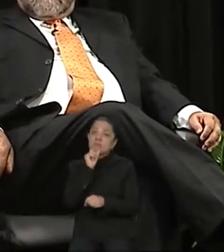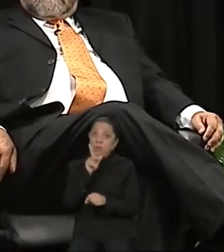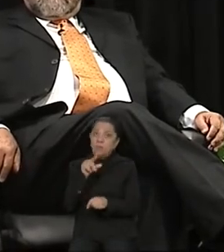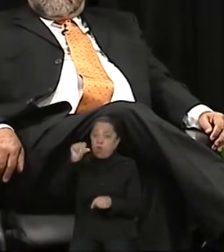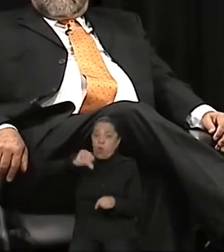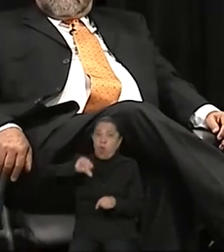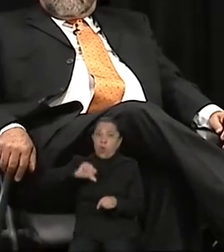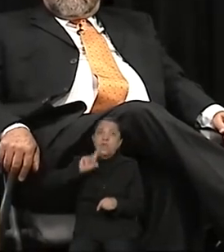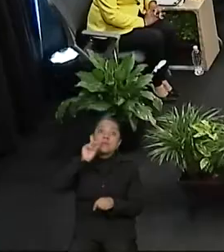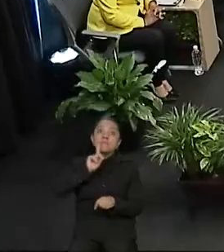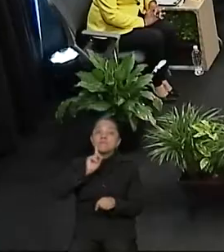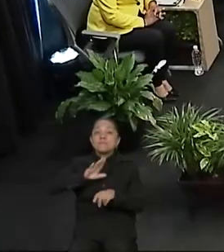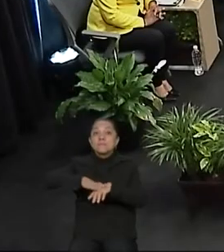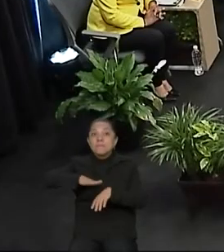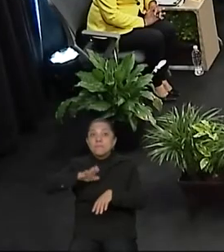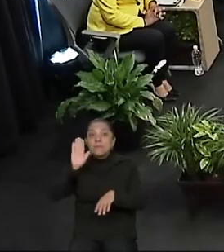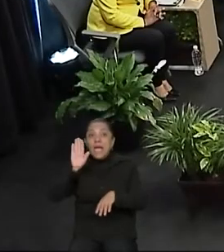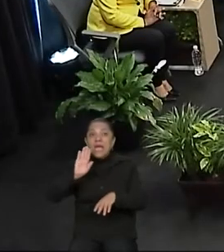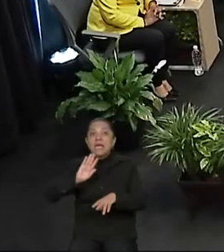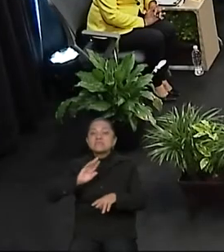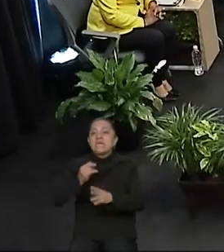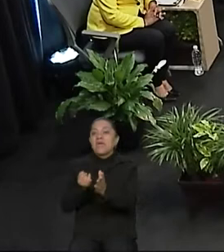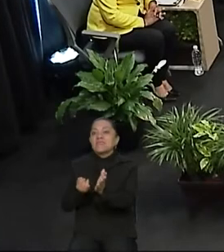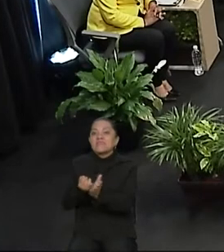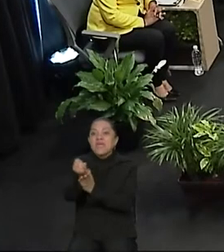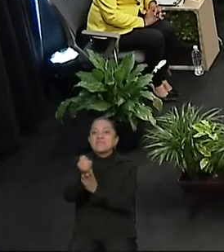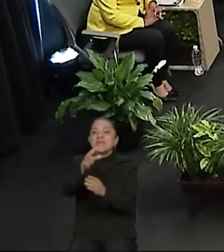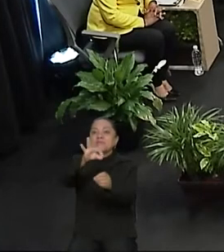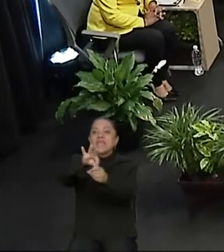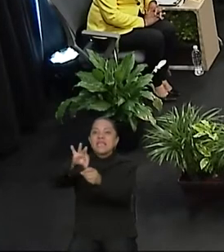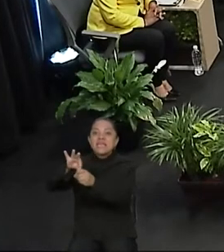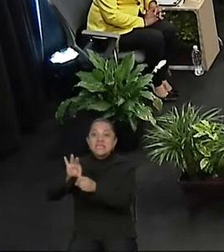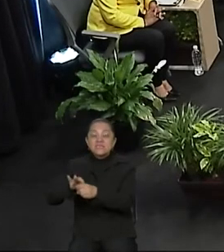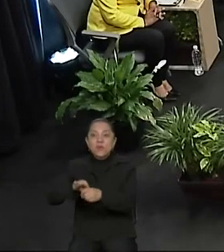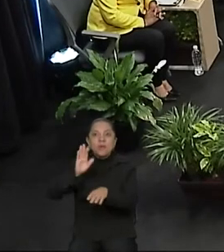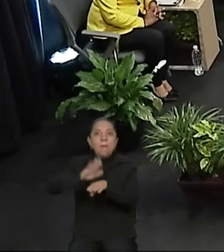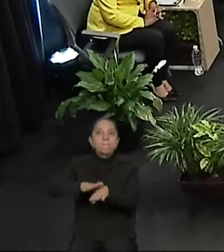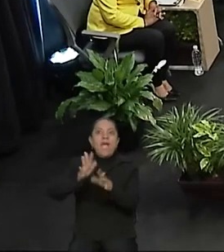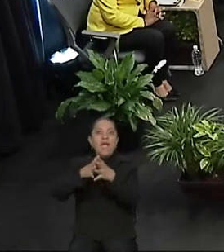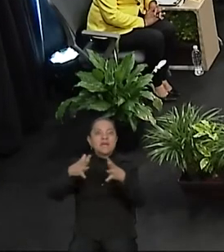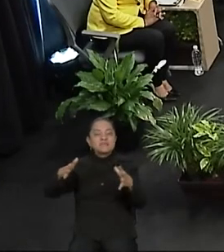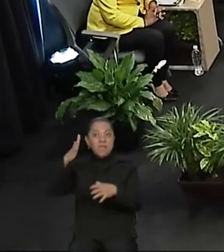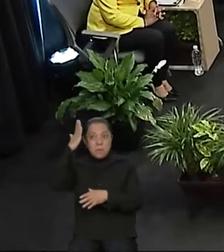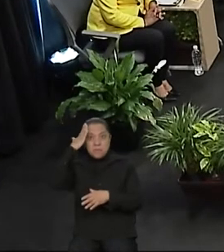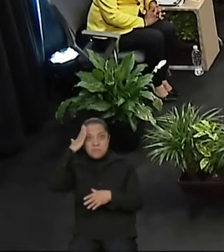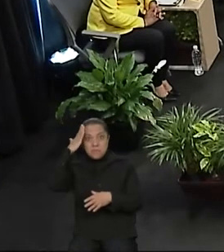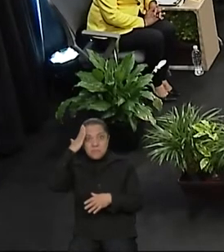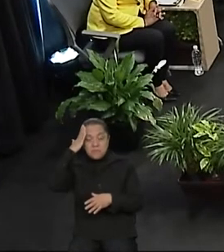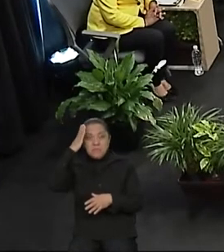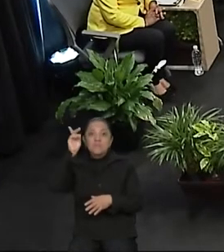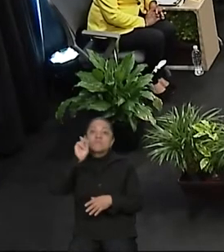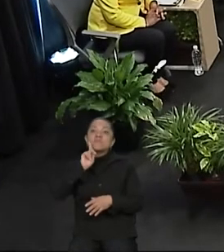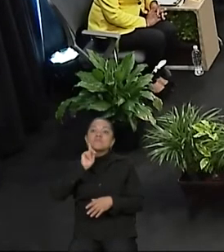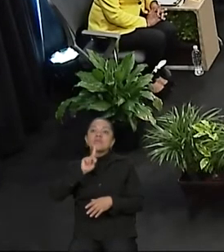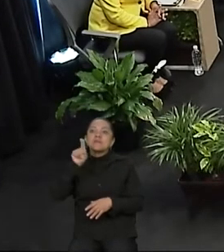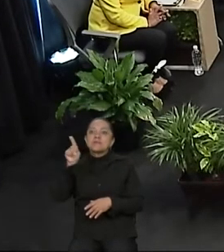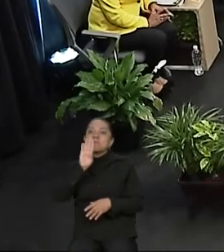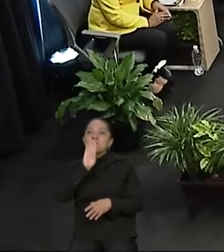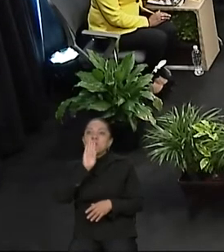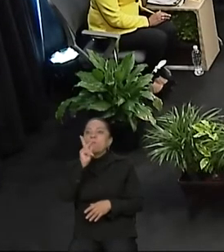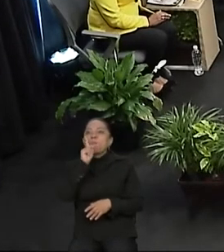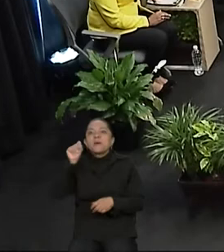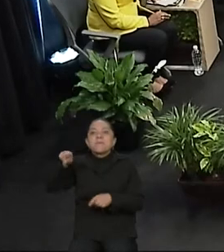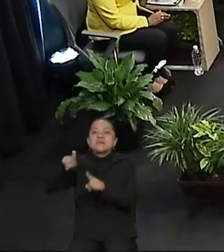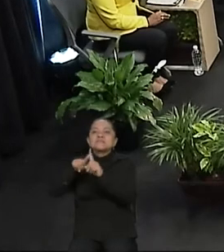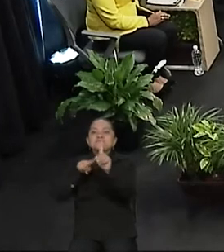mujeres las que van a determinar las elecciones. Son grandes liderazgos que las hacen de mamá y papá para sacar adelante a sus hijos. Por eso,